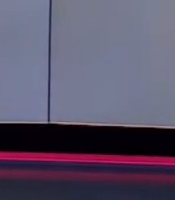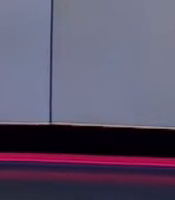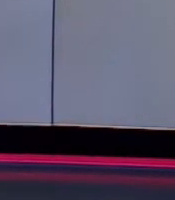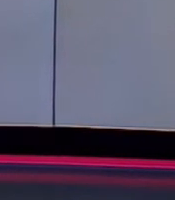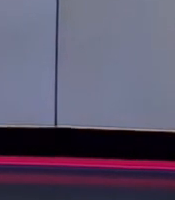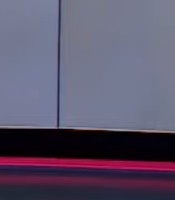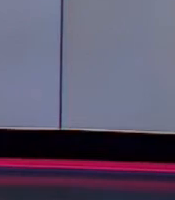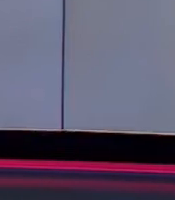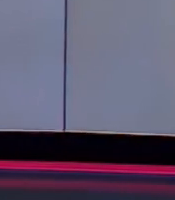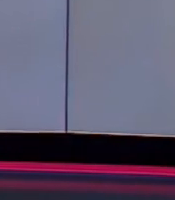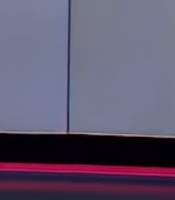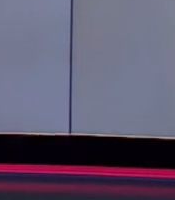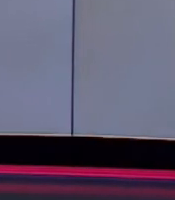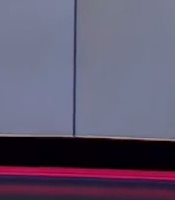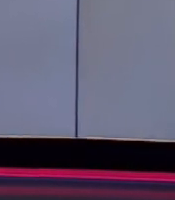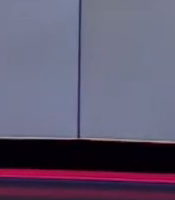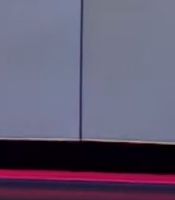que no te te por Antarctica Films Argentina